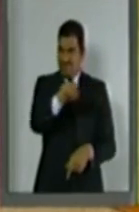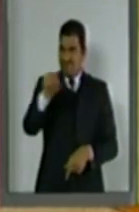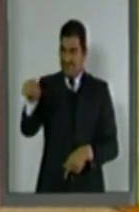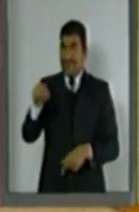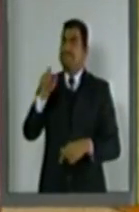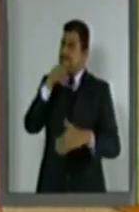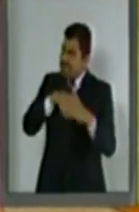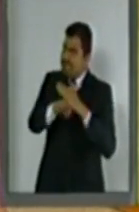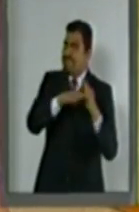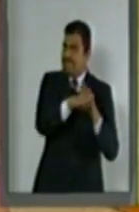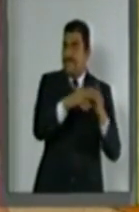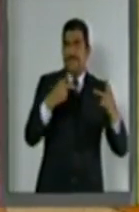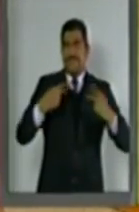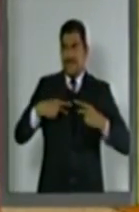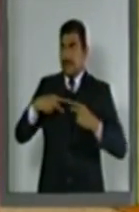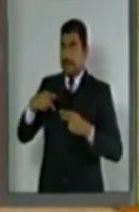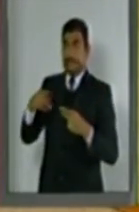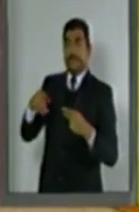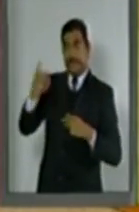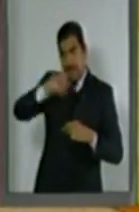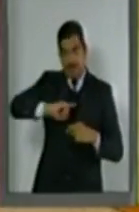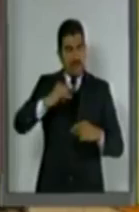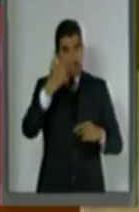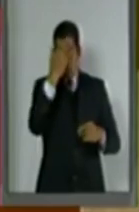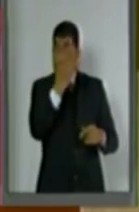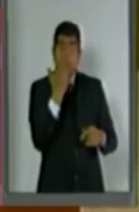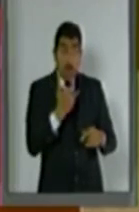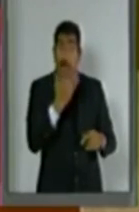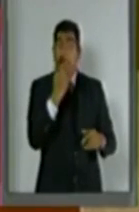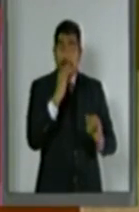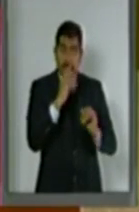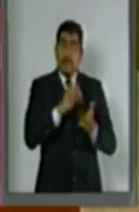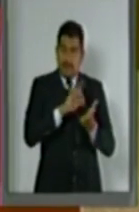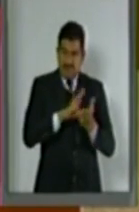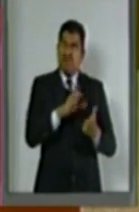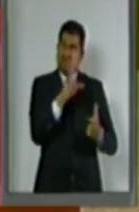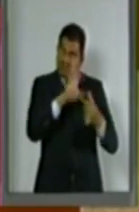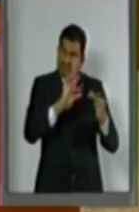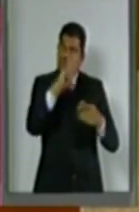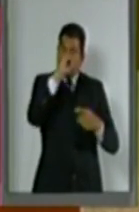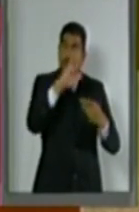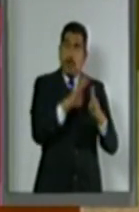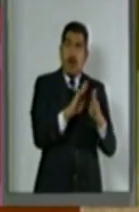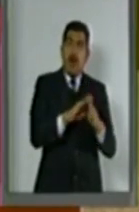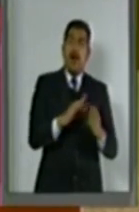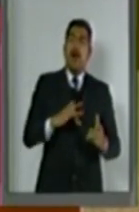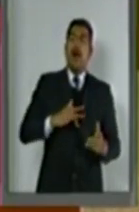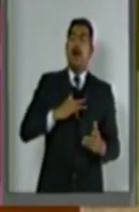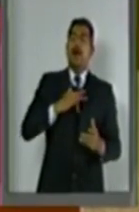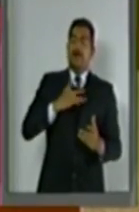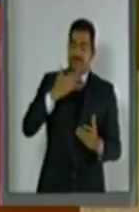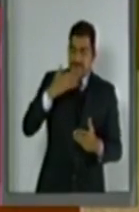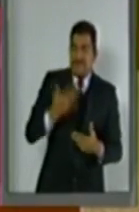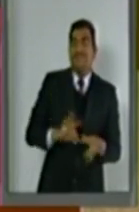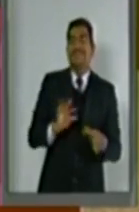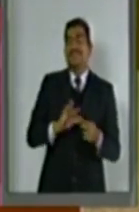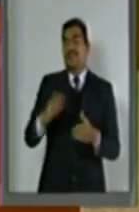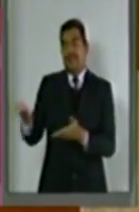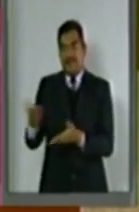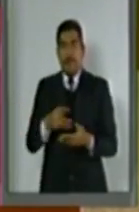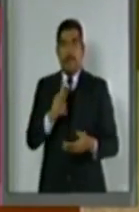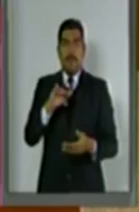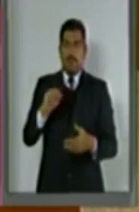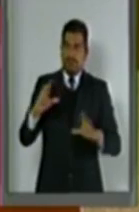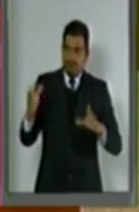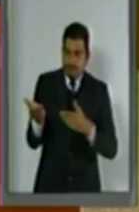sensibilización del personal sin discapacidad. Los accesos al financiamiento público y privado a las PYMES deberán